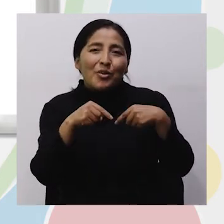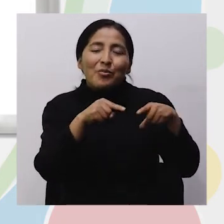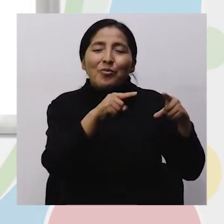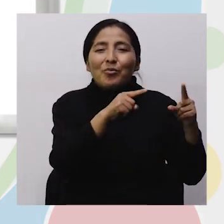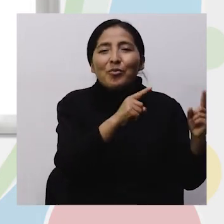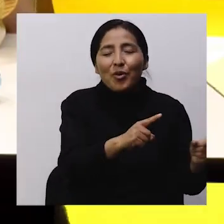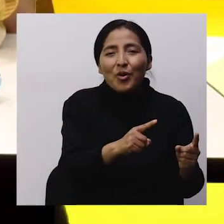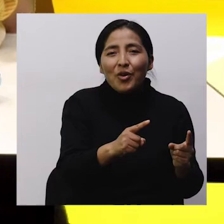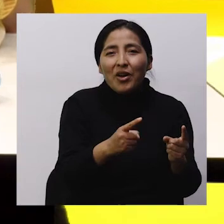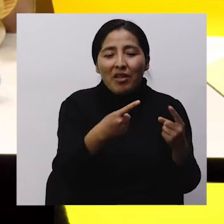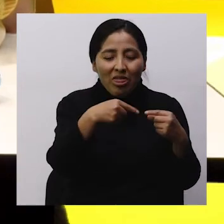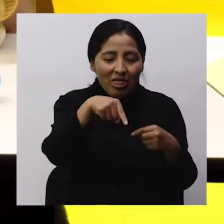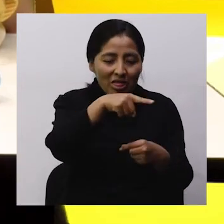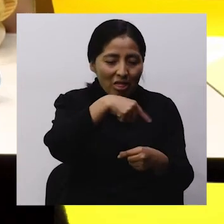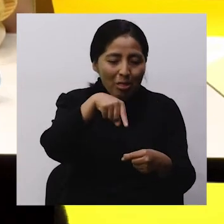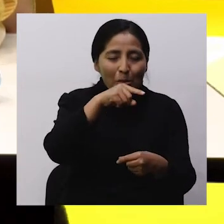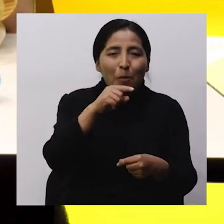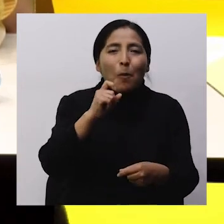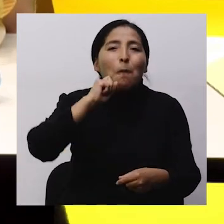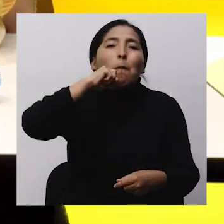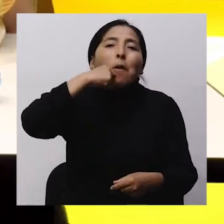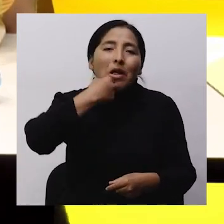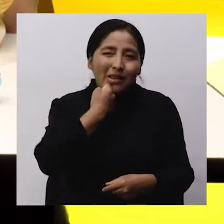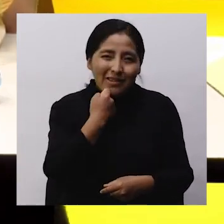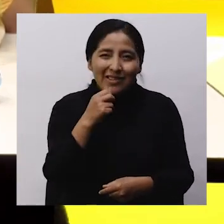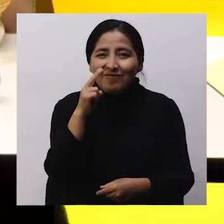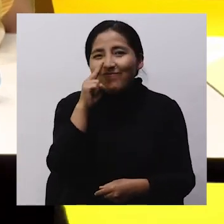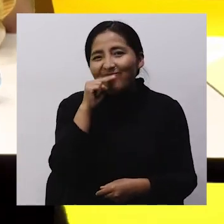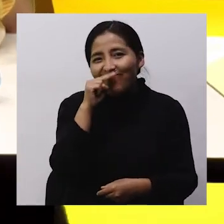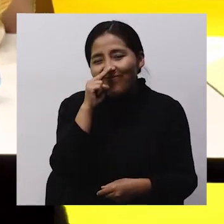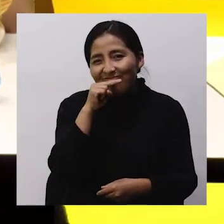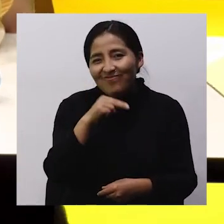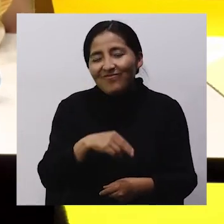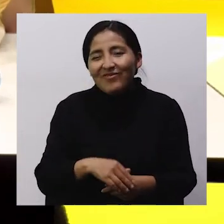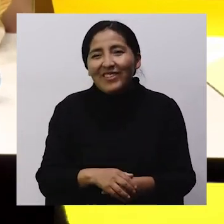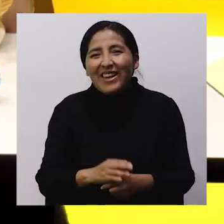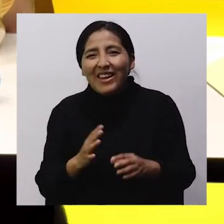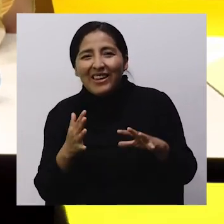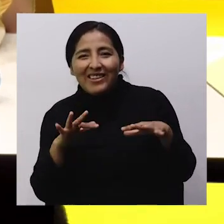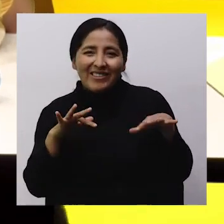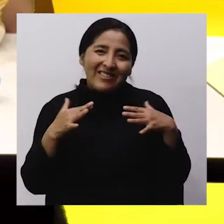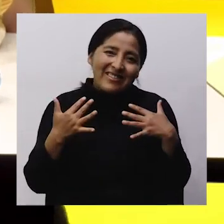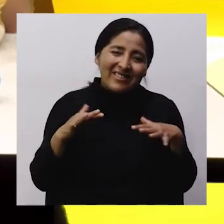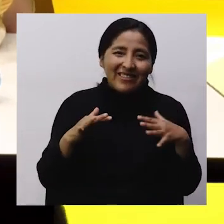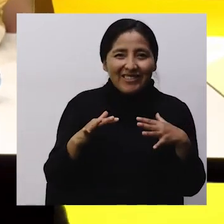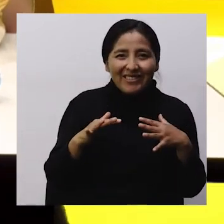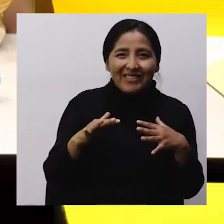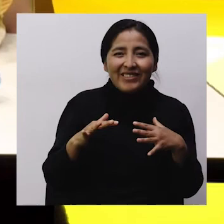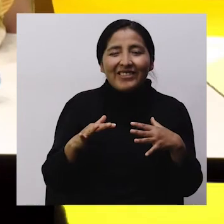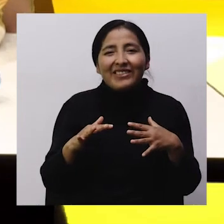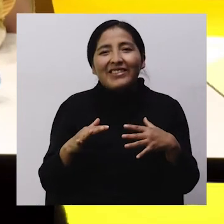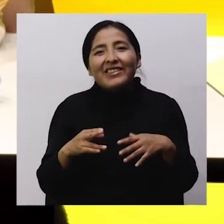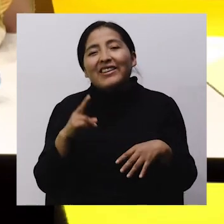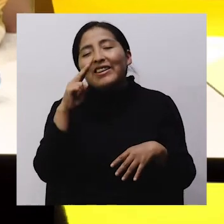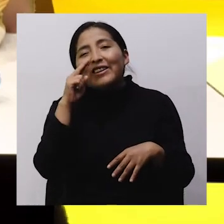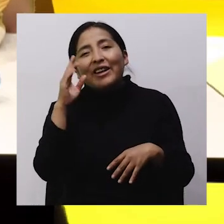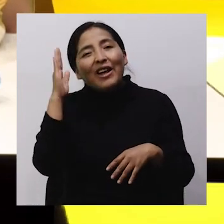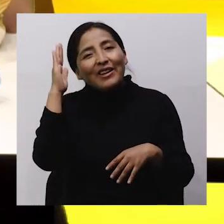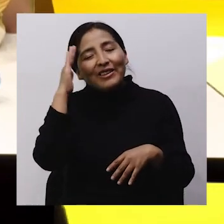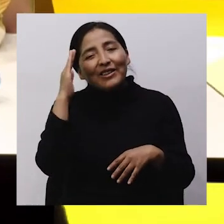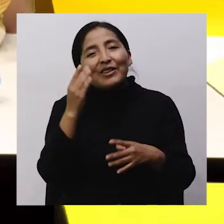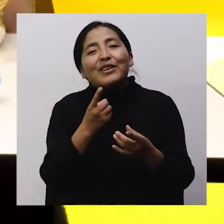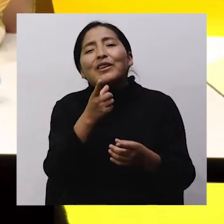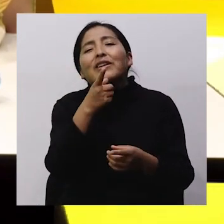Muy bien Ya Entonces Más o menos Niñas y niños Hay que nacer comediante para saber